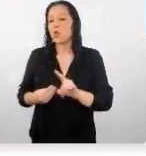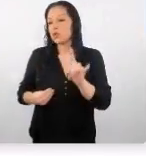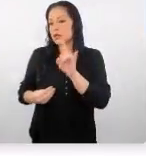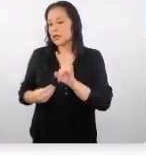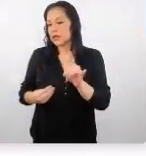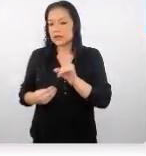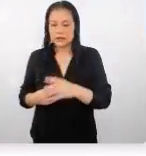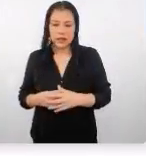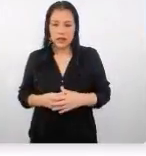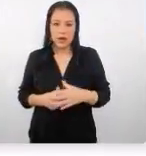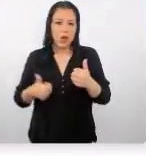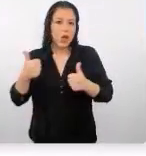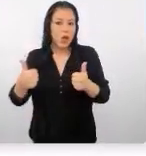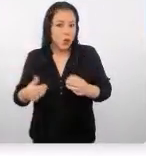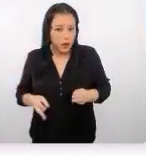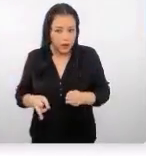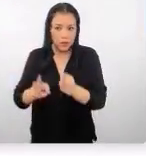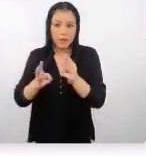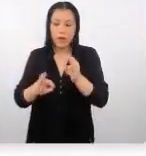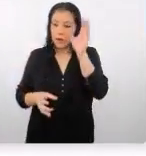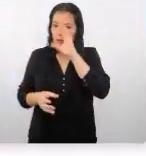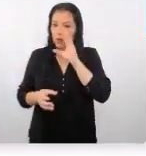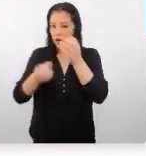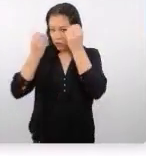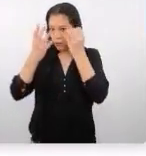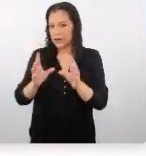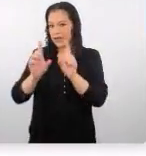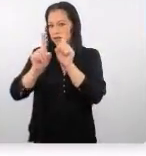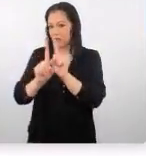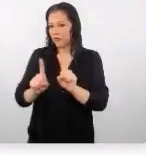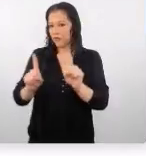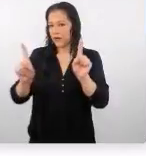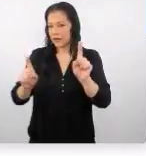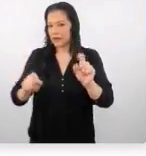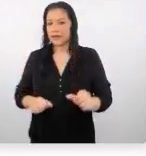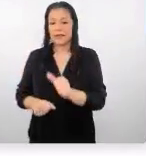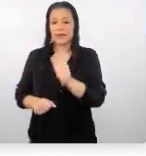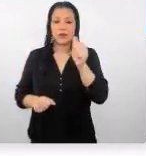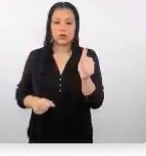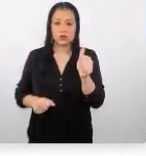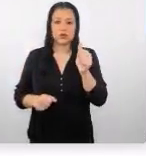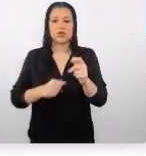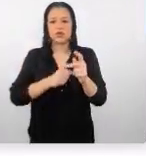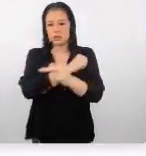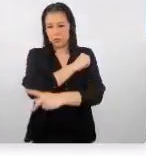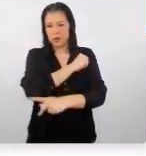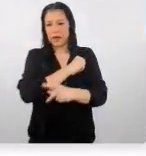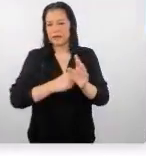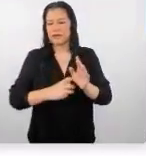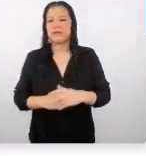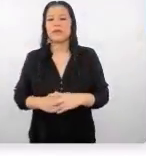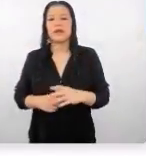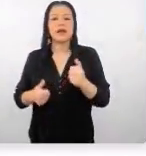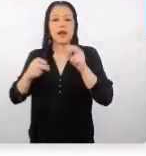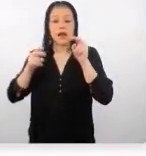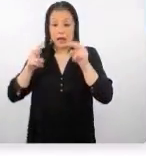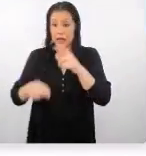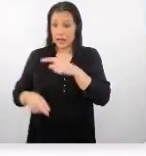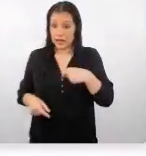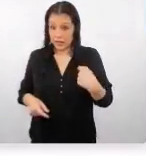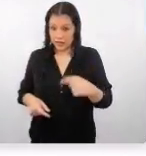buscar información son muy distintos a de los otros mercados. Y aquí esta